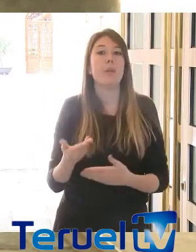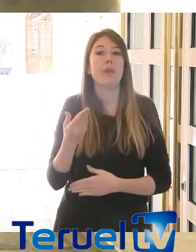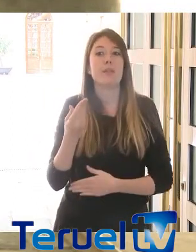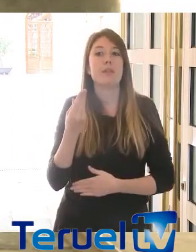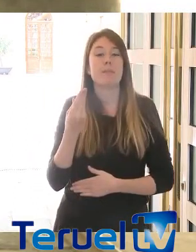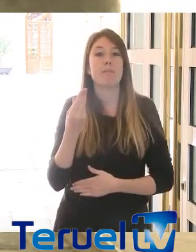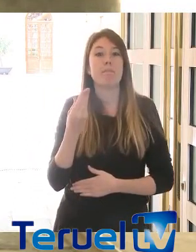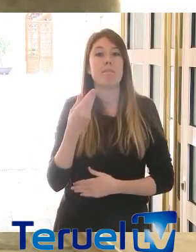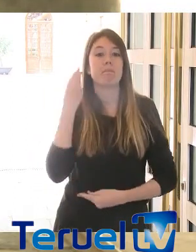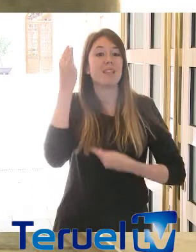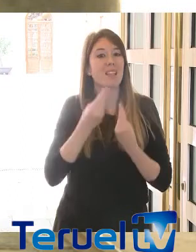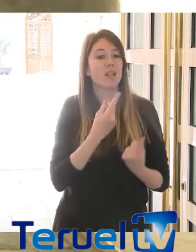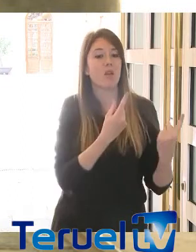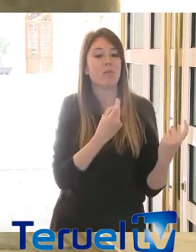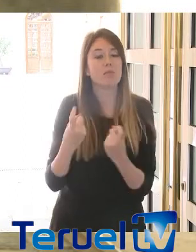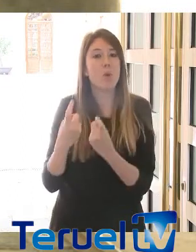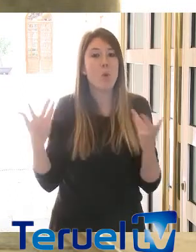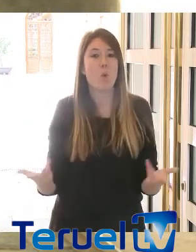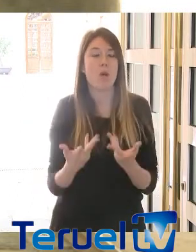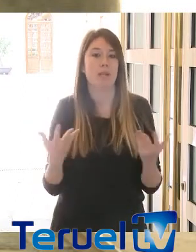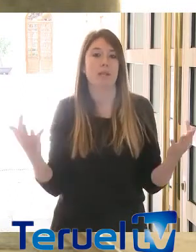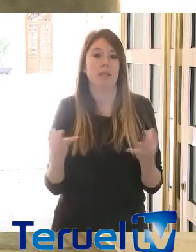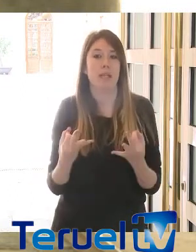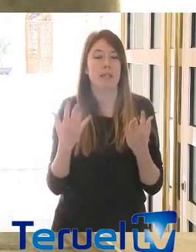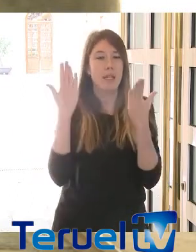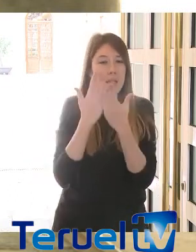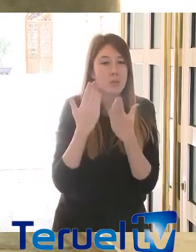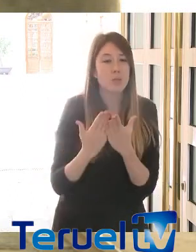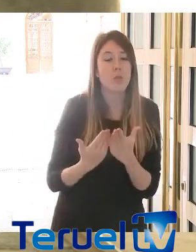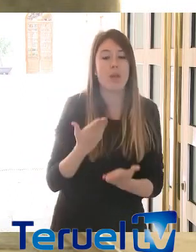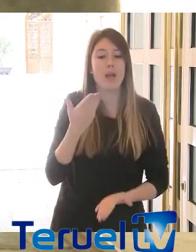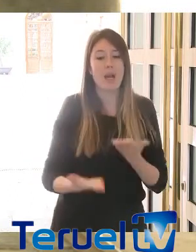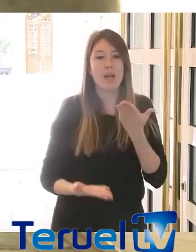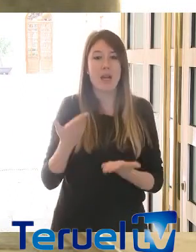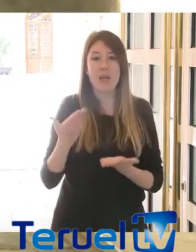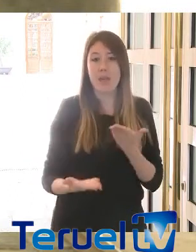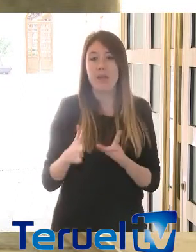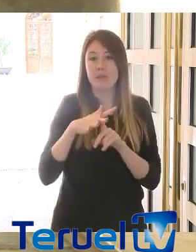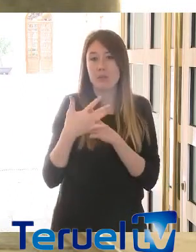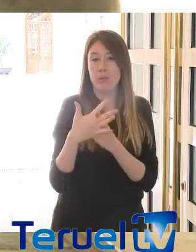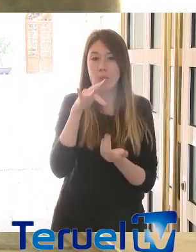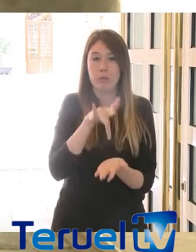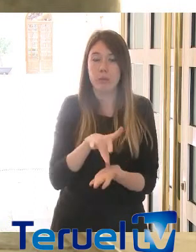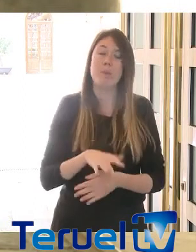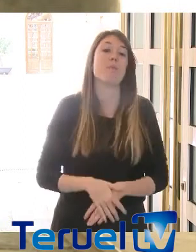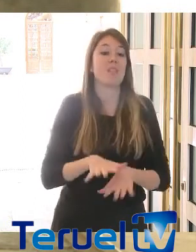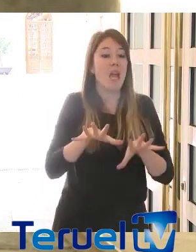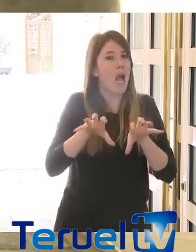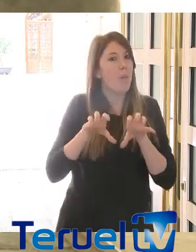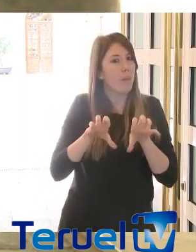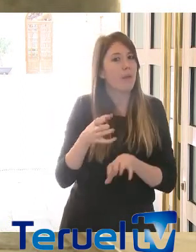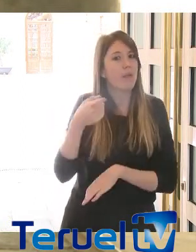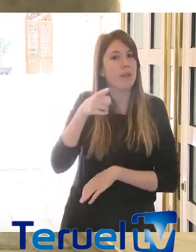creo que lo necesario es estudiar los aprendizajes que nos está dejando esta situación. Los aprendizajes son para